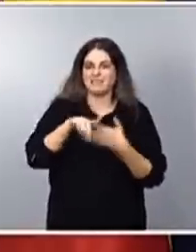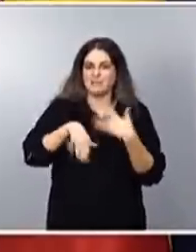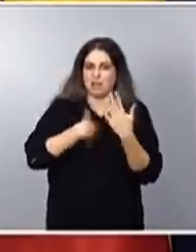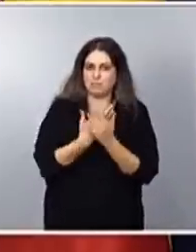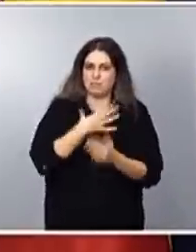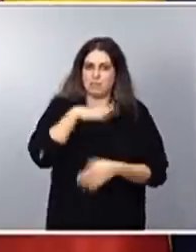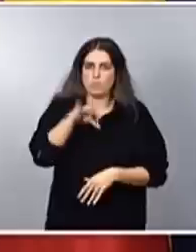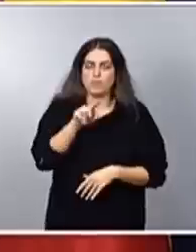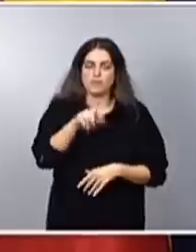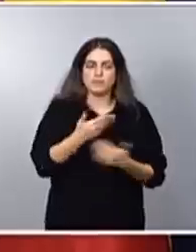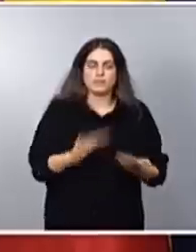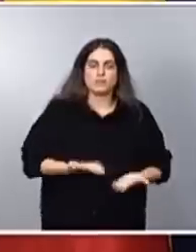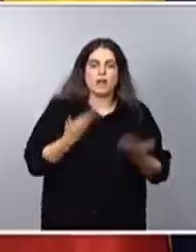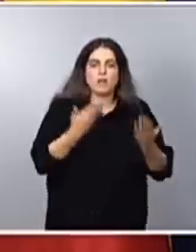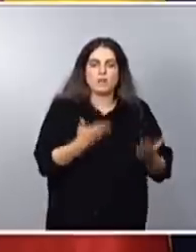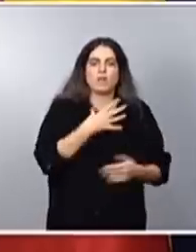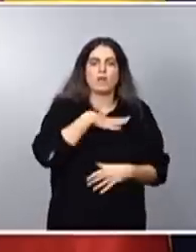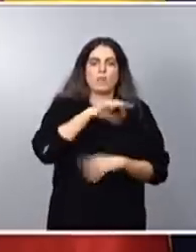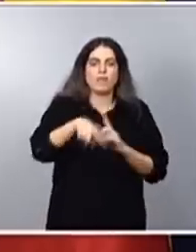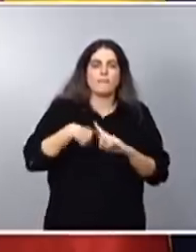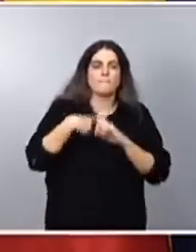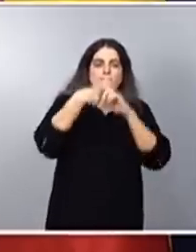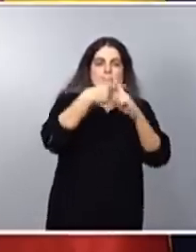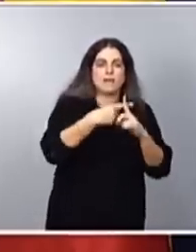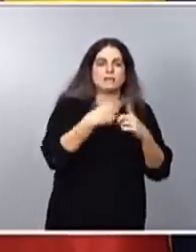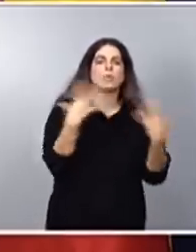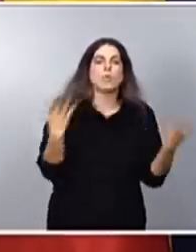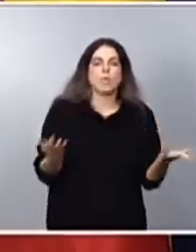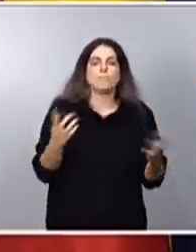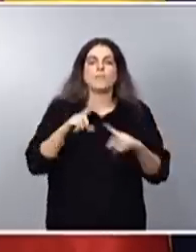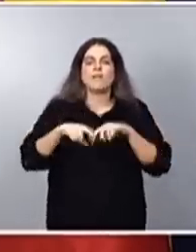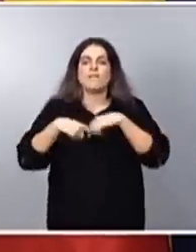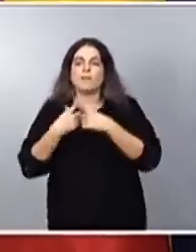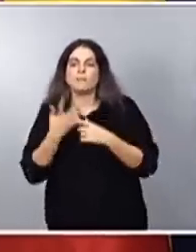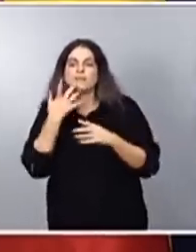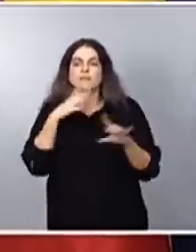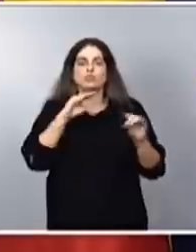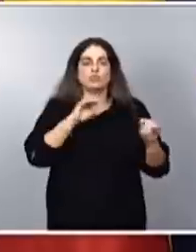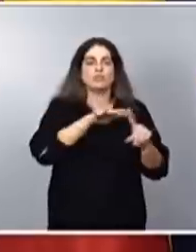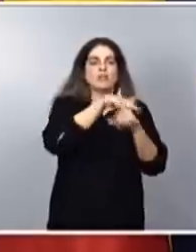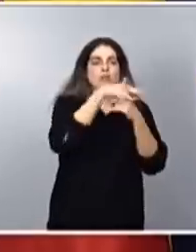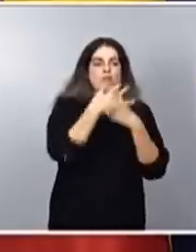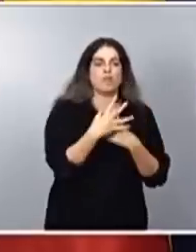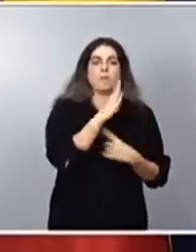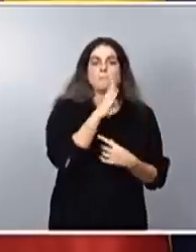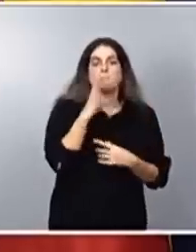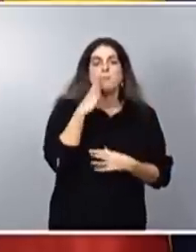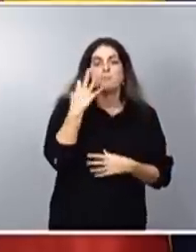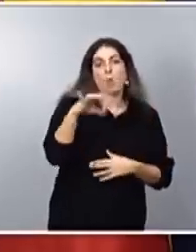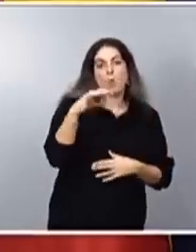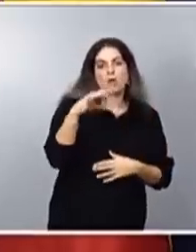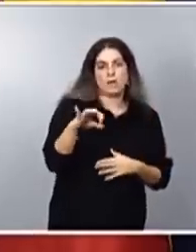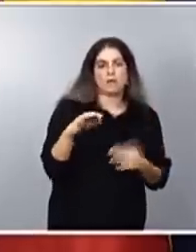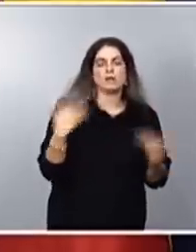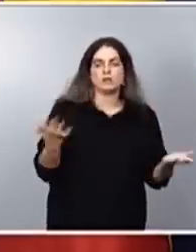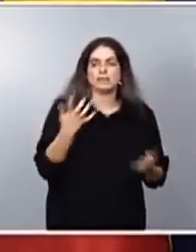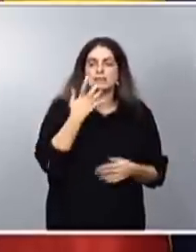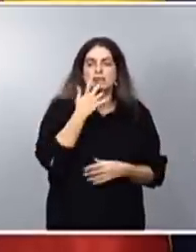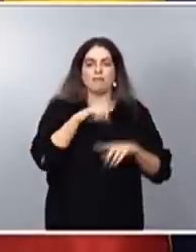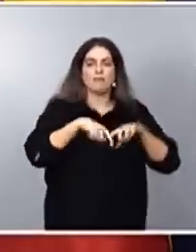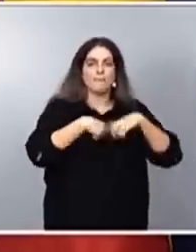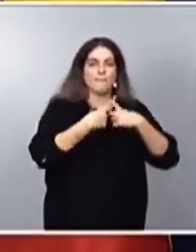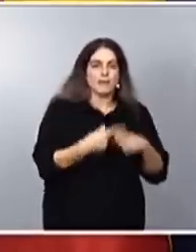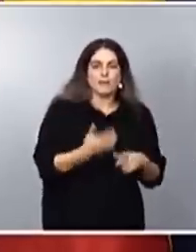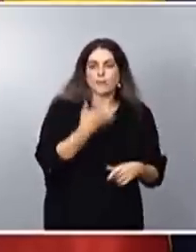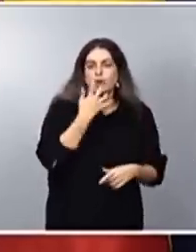podrán sumar aquellas familias que están en situación de monomarentalidad, es decir, aquellas familias en las que la guardia y